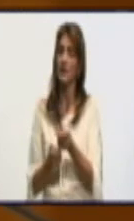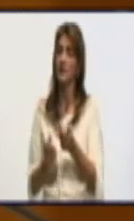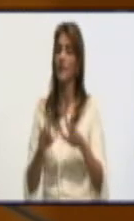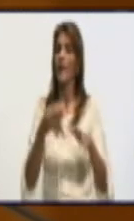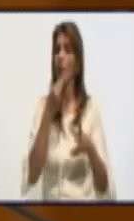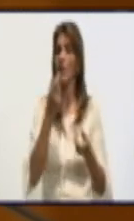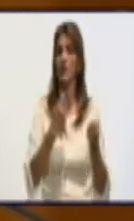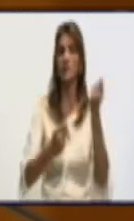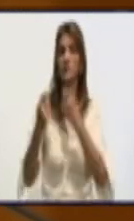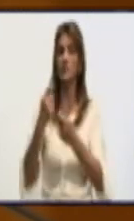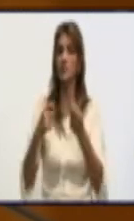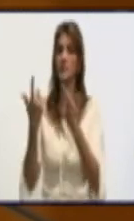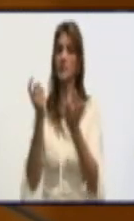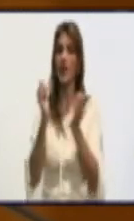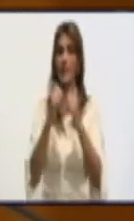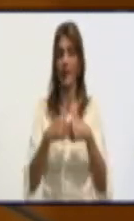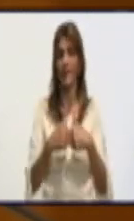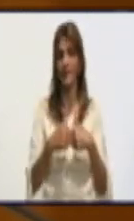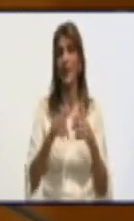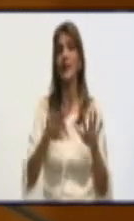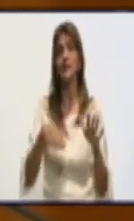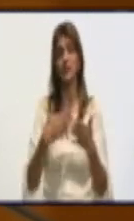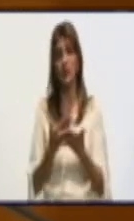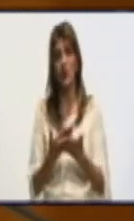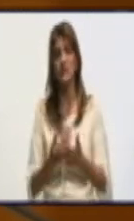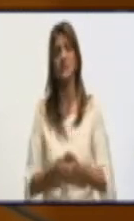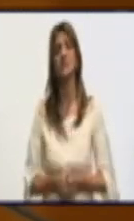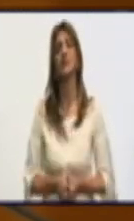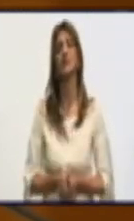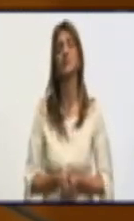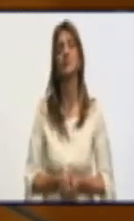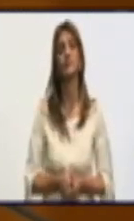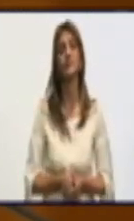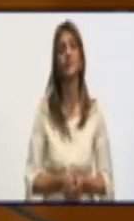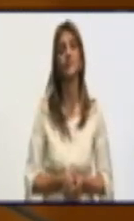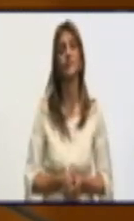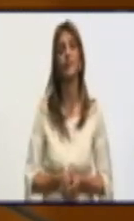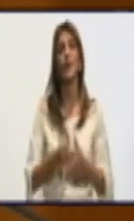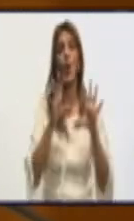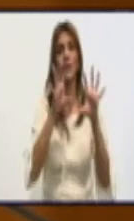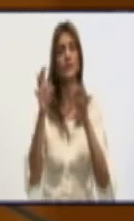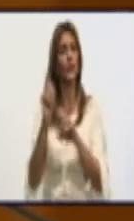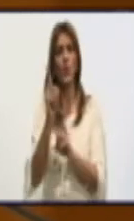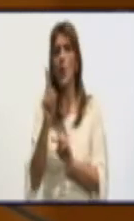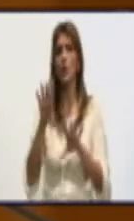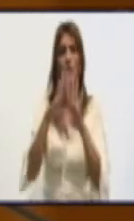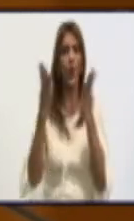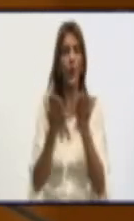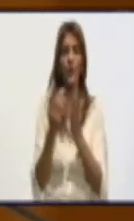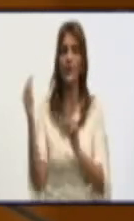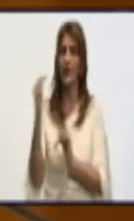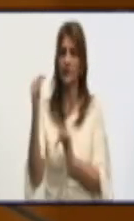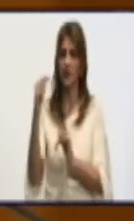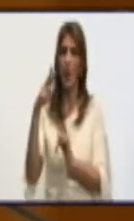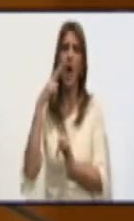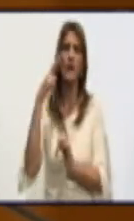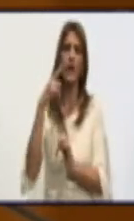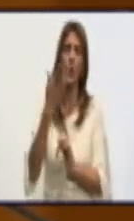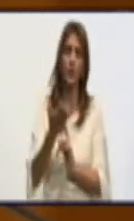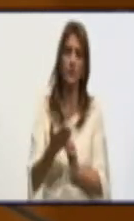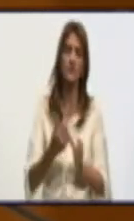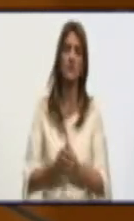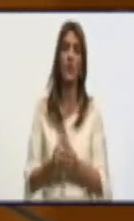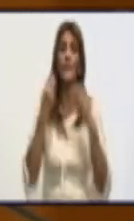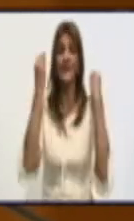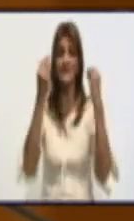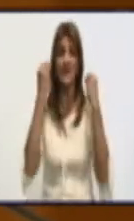En sentido general, los criterios no han sido negativos. O ha habido un reconocimiento. Nosotros en algún momento pensamos que el impacto iba a ser el más